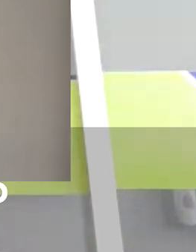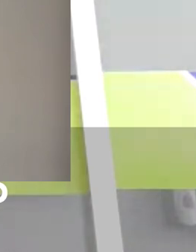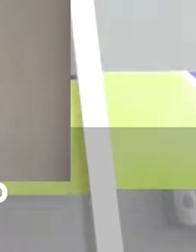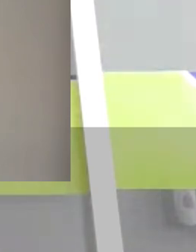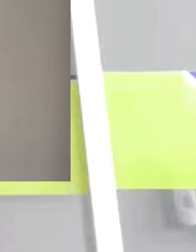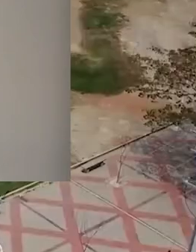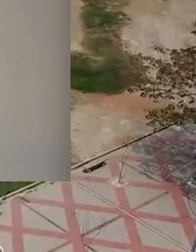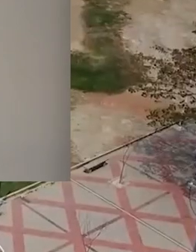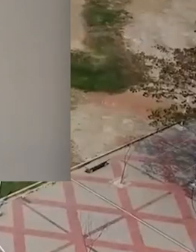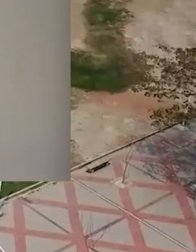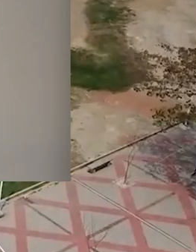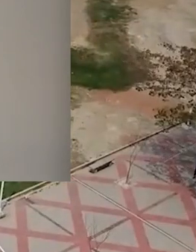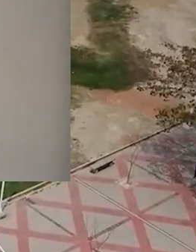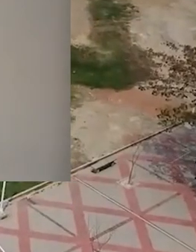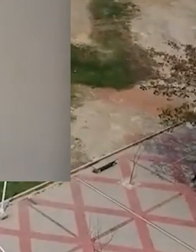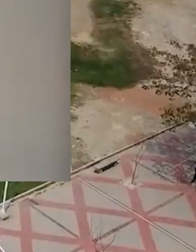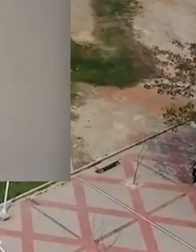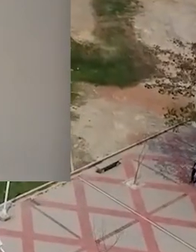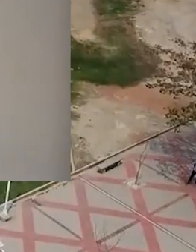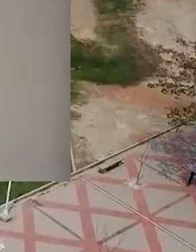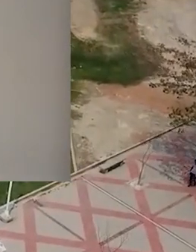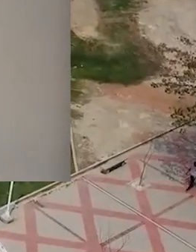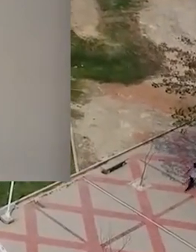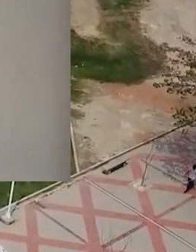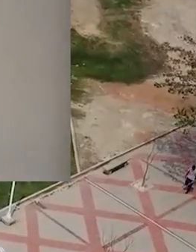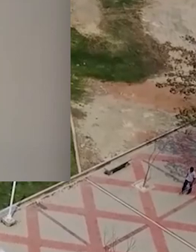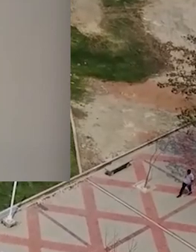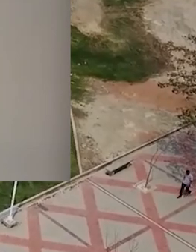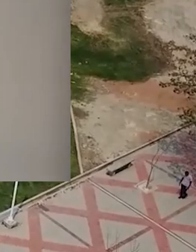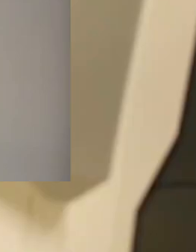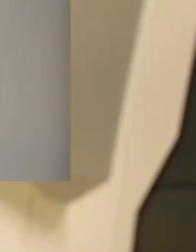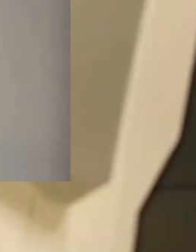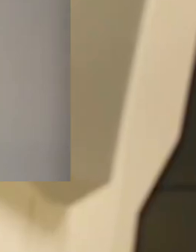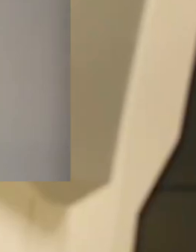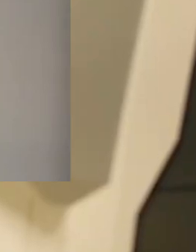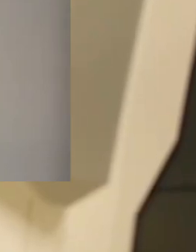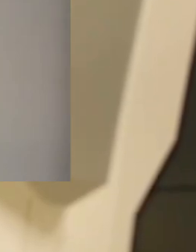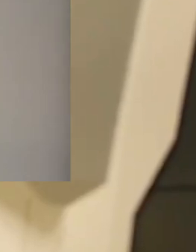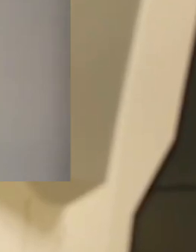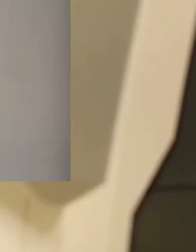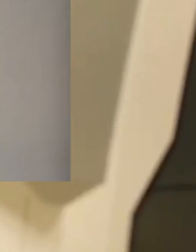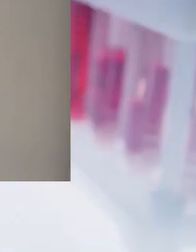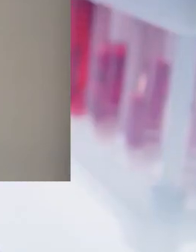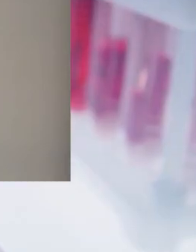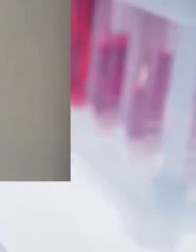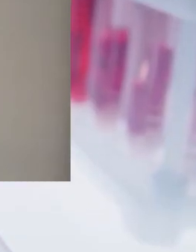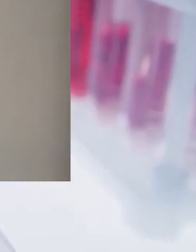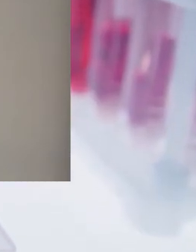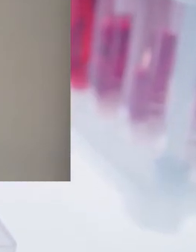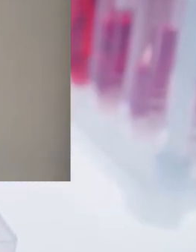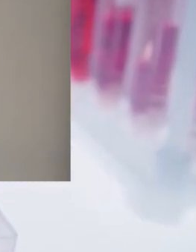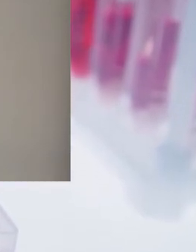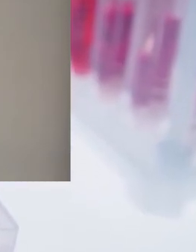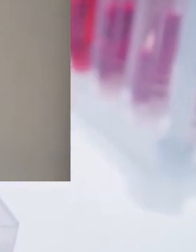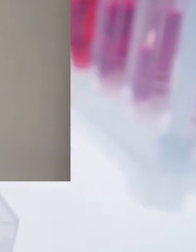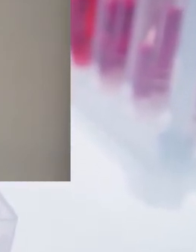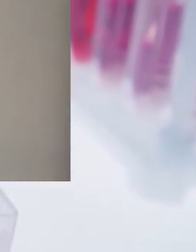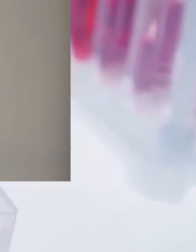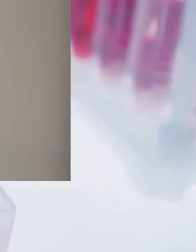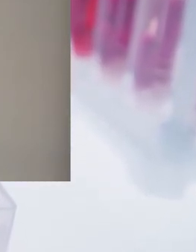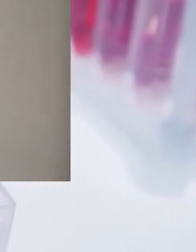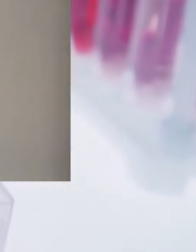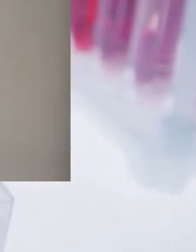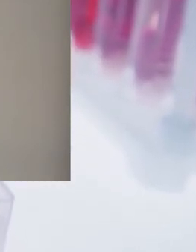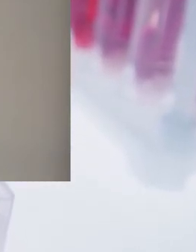a doctor en ciencias marinas. El programa de medicina y el programa de biología tienen un rol fundamental en esto de